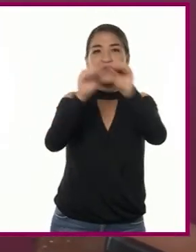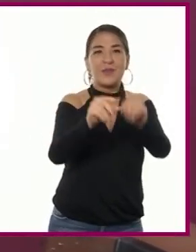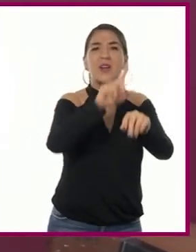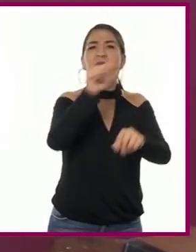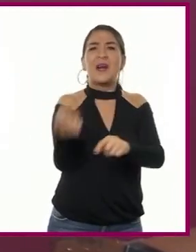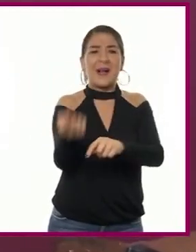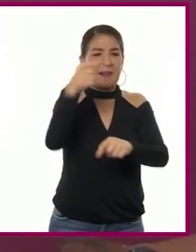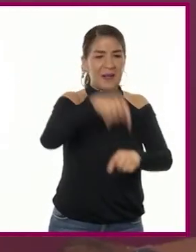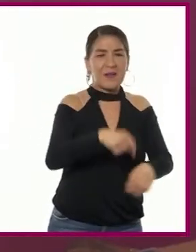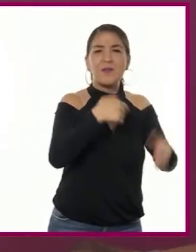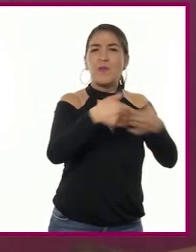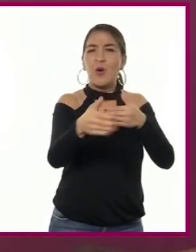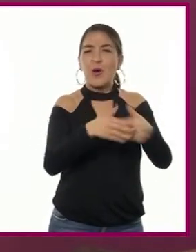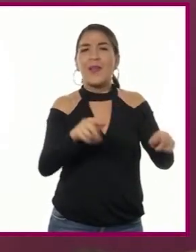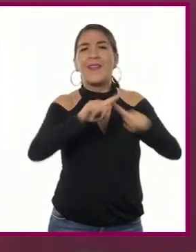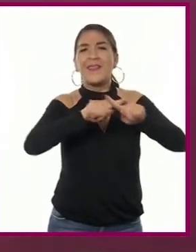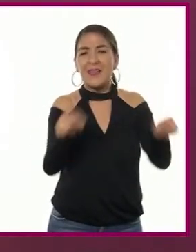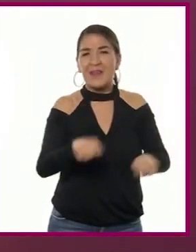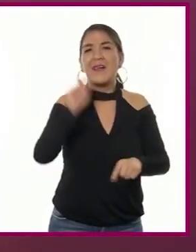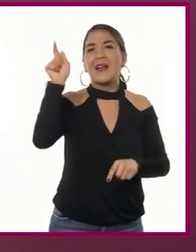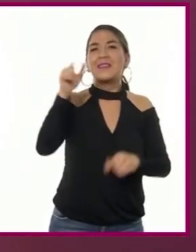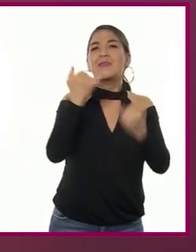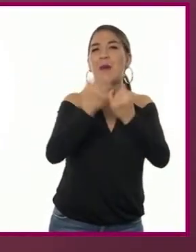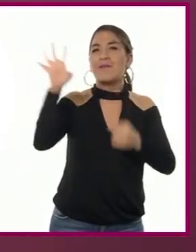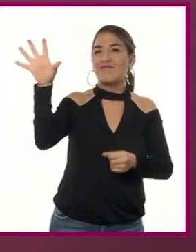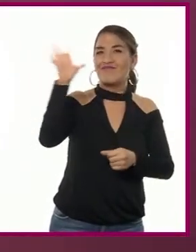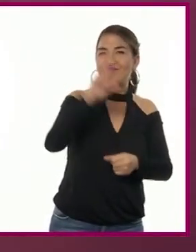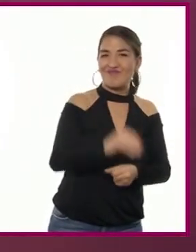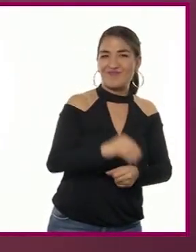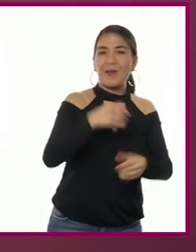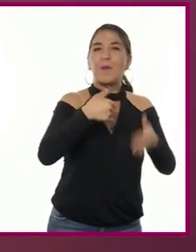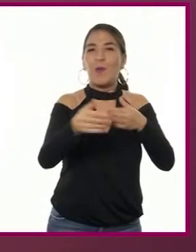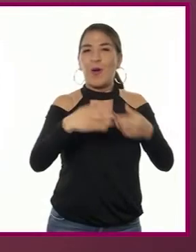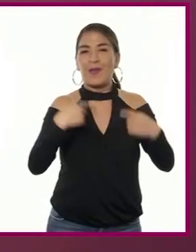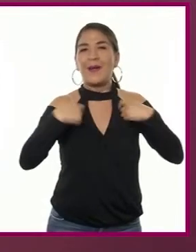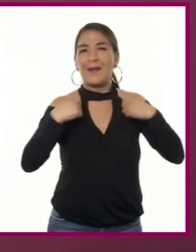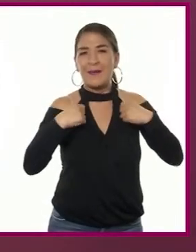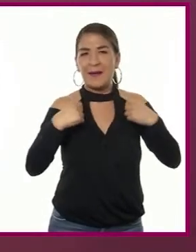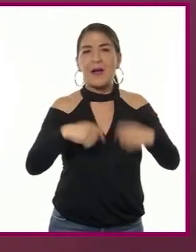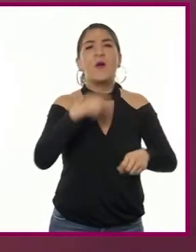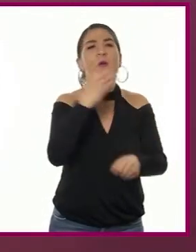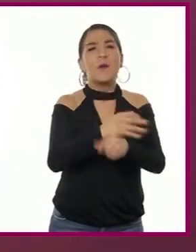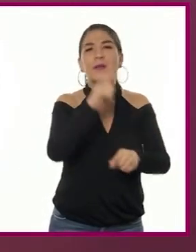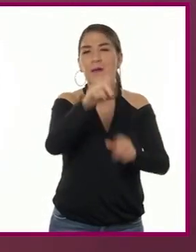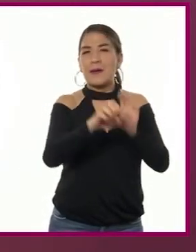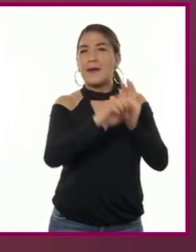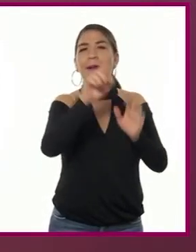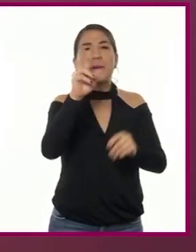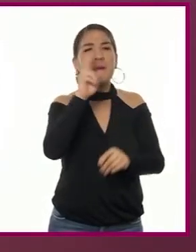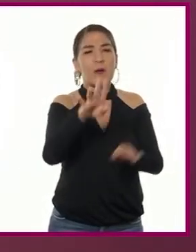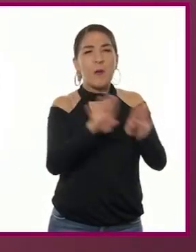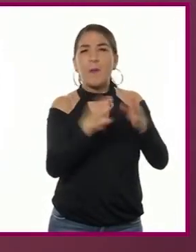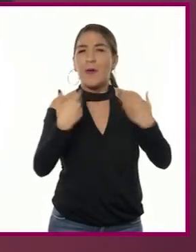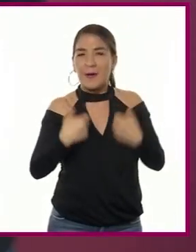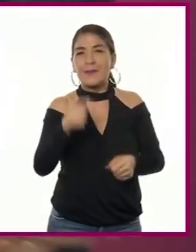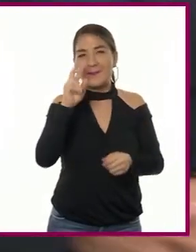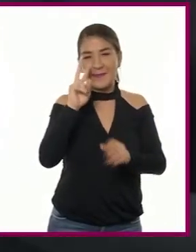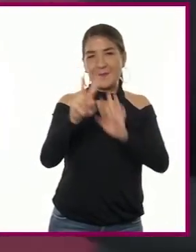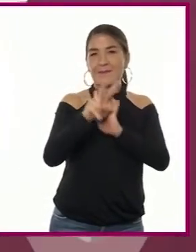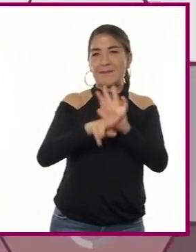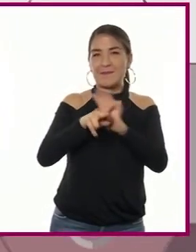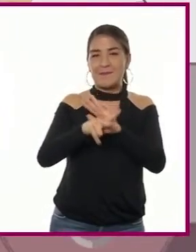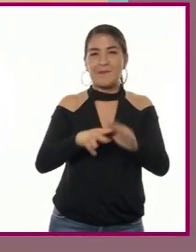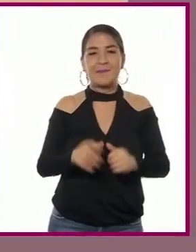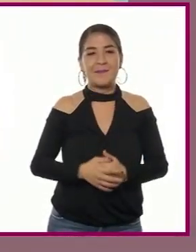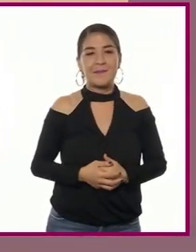importante de la moda utilizada en aquel país. Para ejemplificar lo anterior, les propongo que veamos y escuchemos el siguiente video.